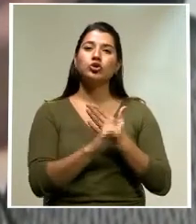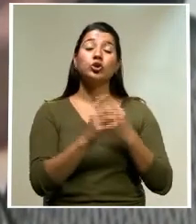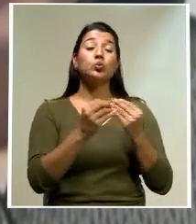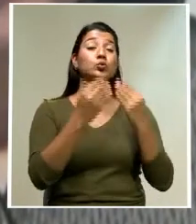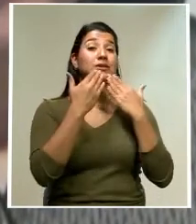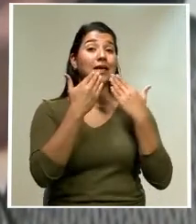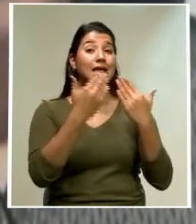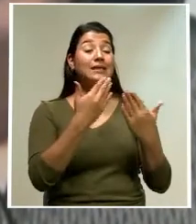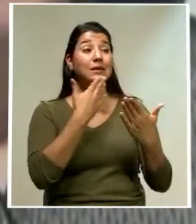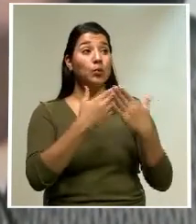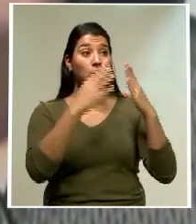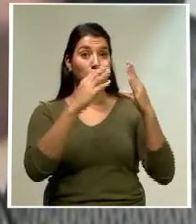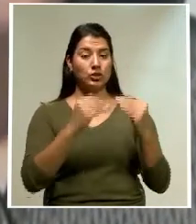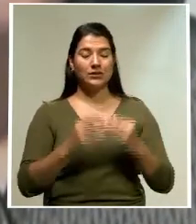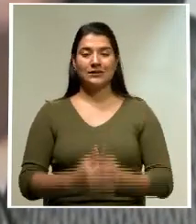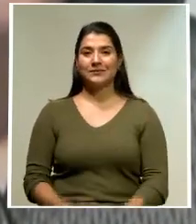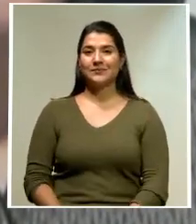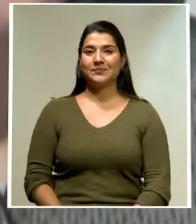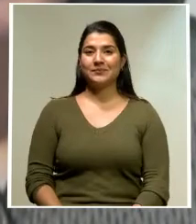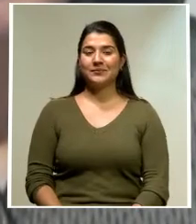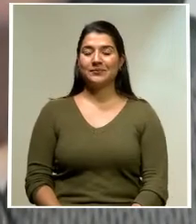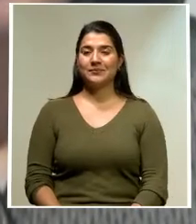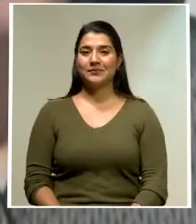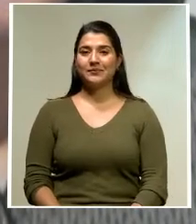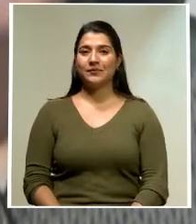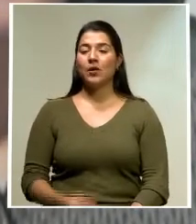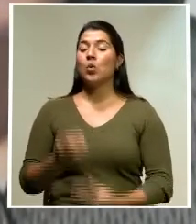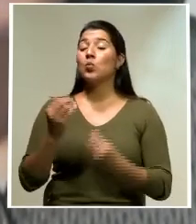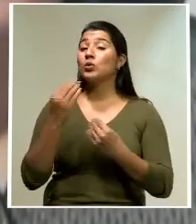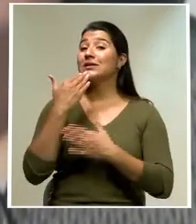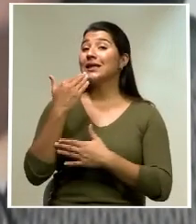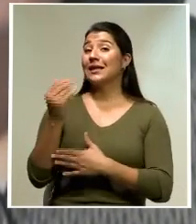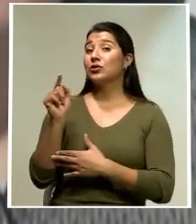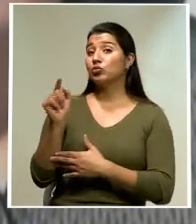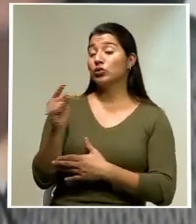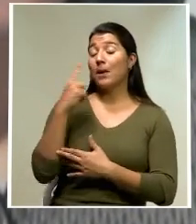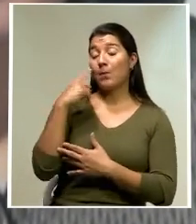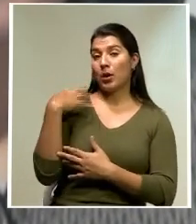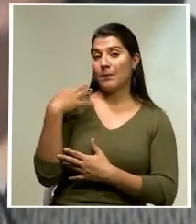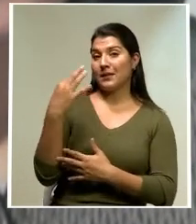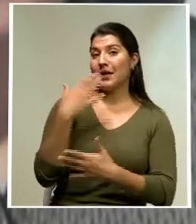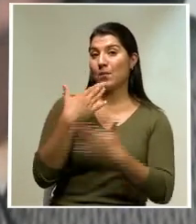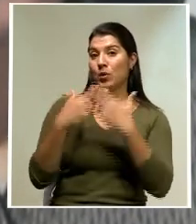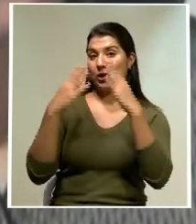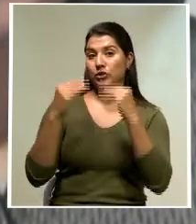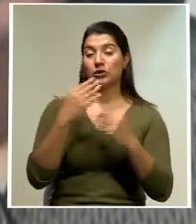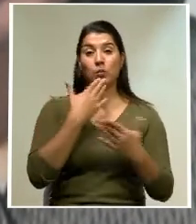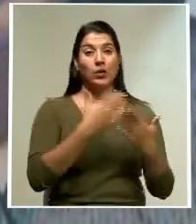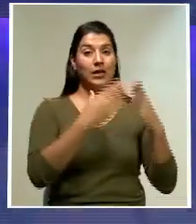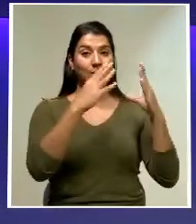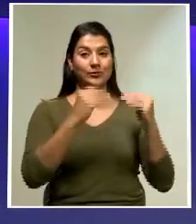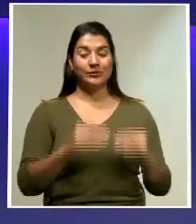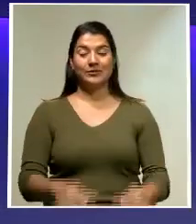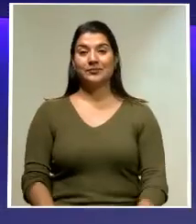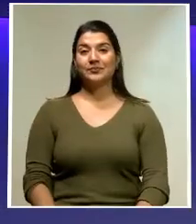Julissa. Buenas noches. Muchas gracias a ustedes por la invitación. Buenas noches. Buenas noches.